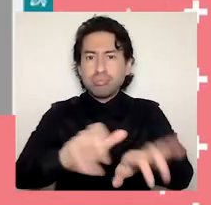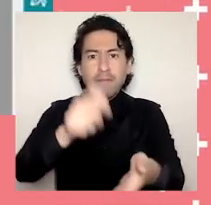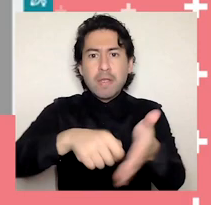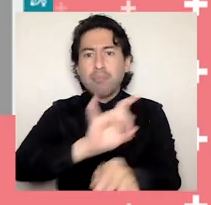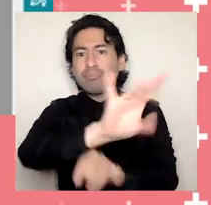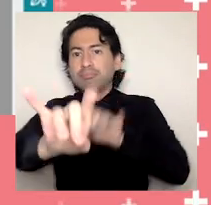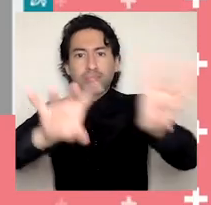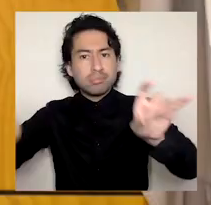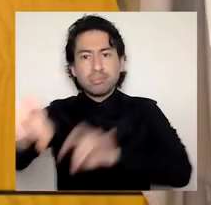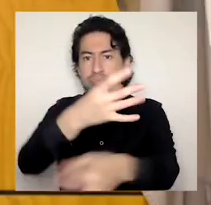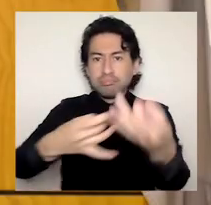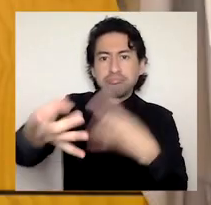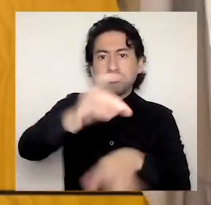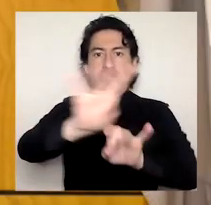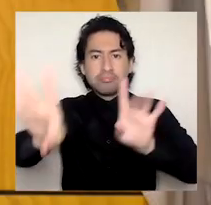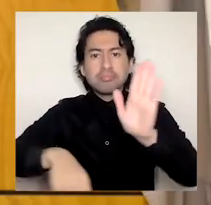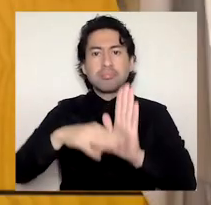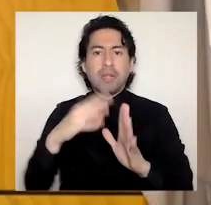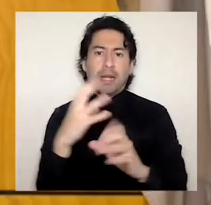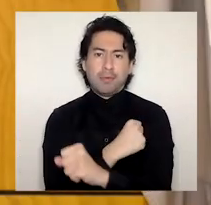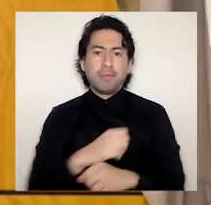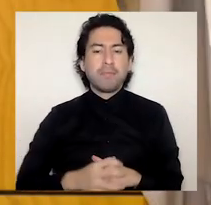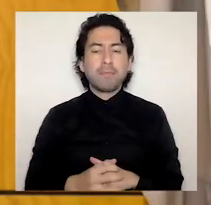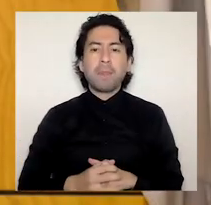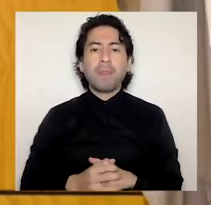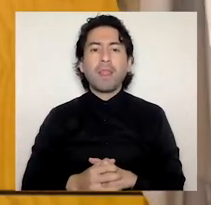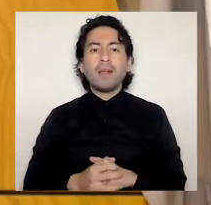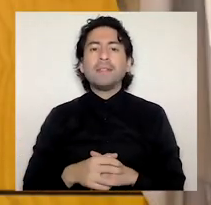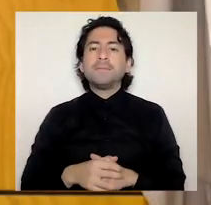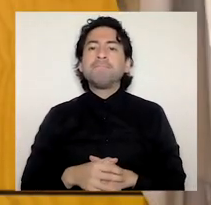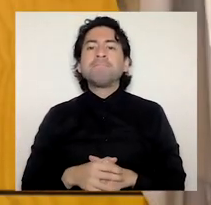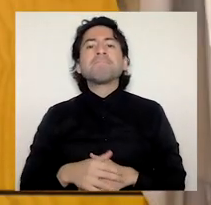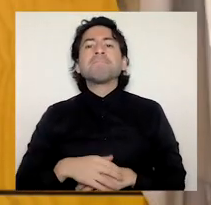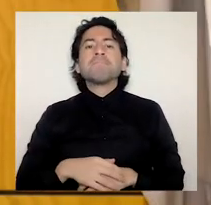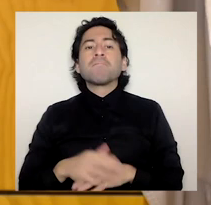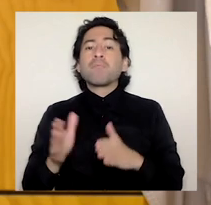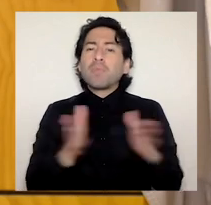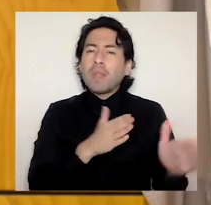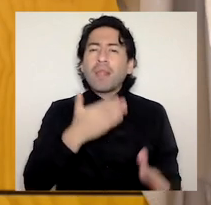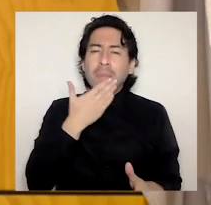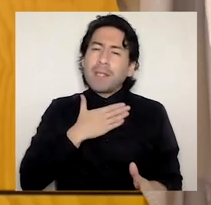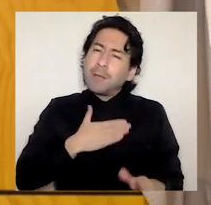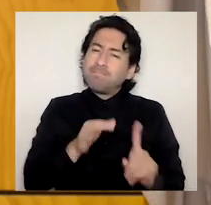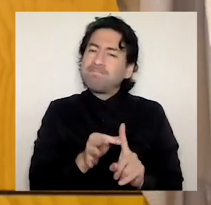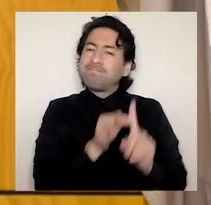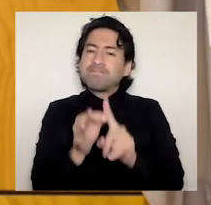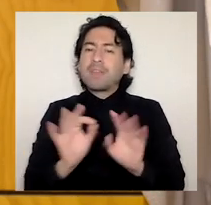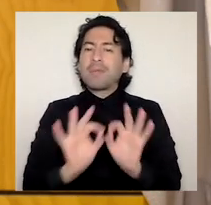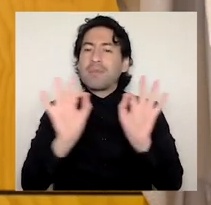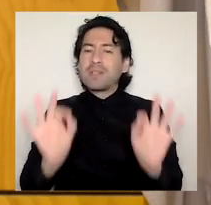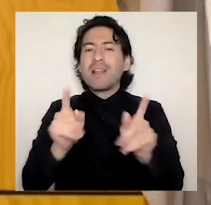en la universidad. Quiero destacar, además, la implementación del portal de certificados con firma